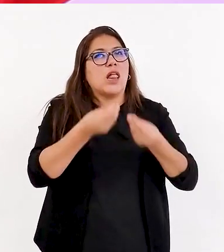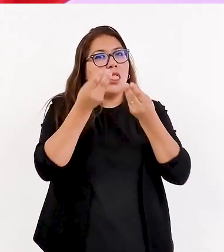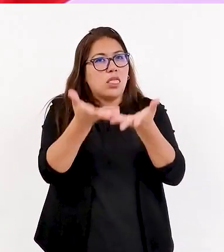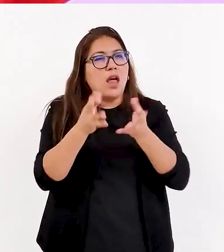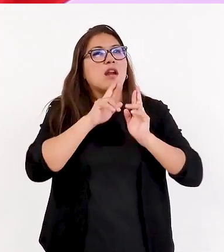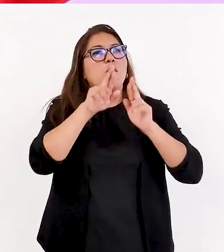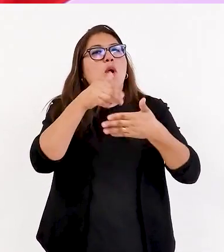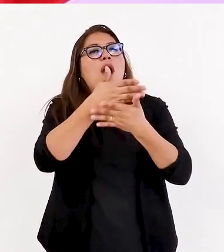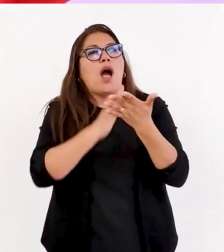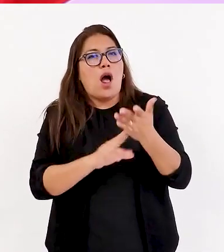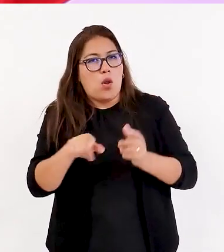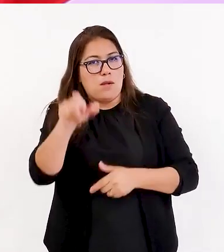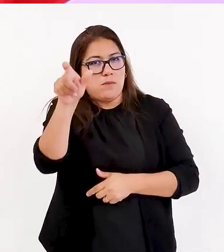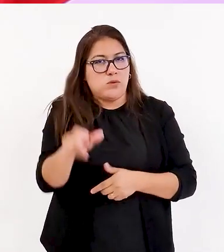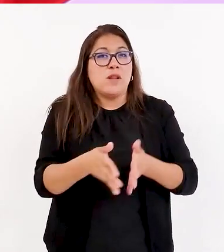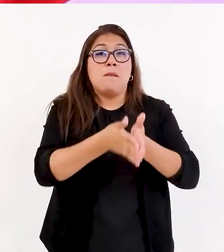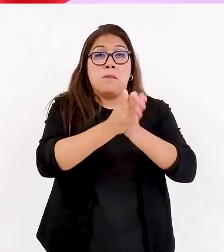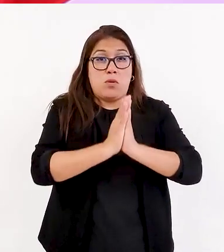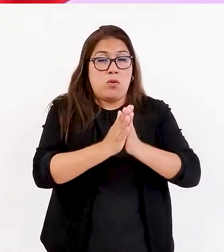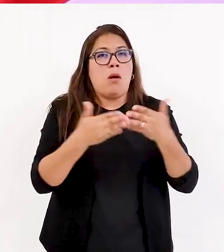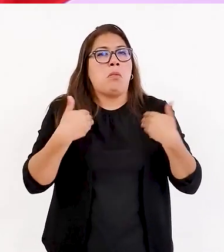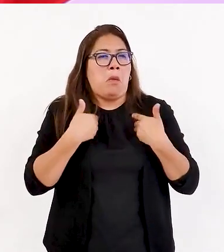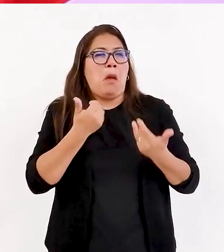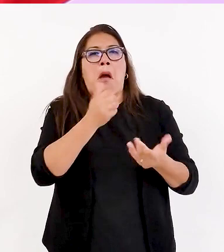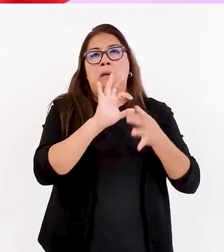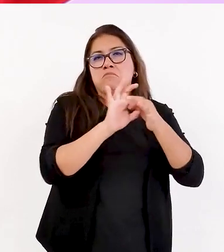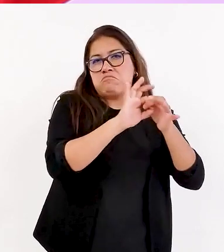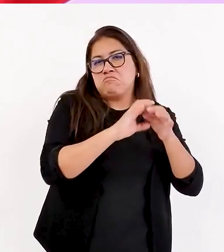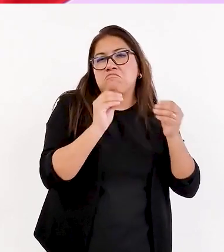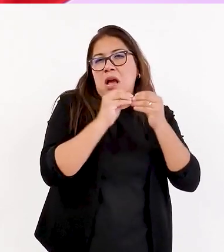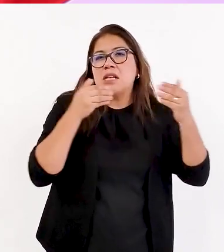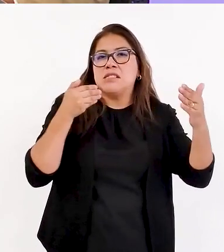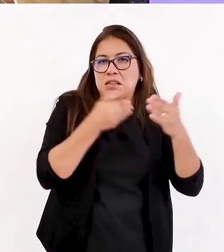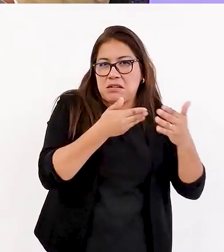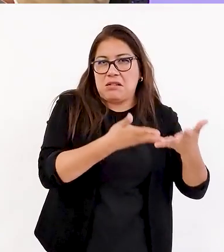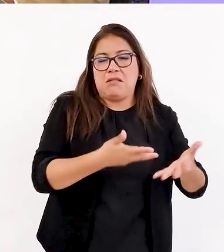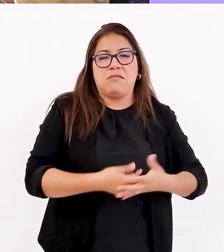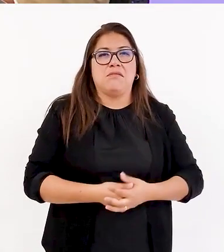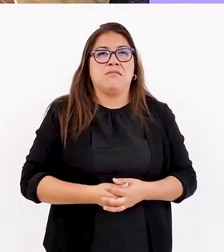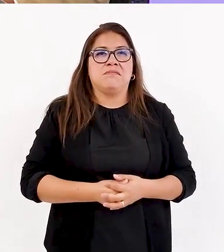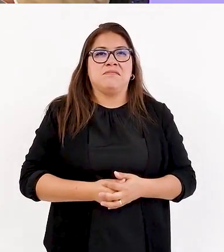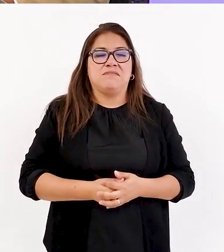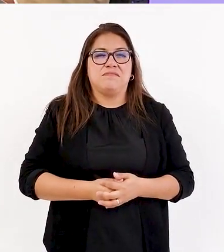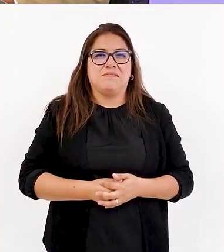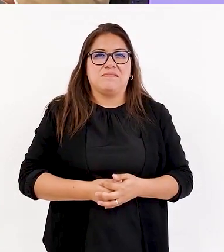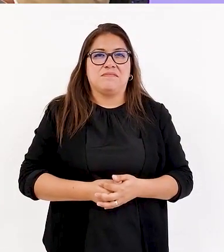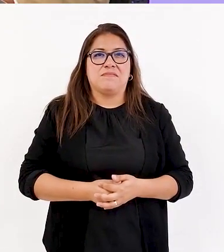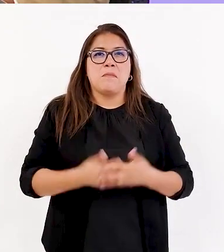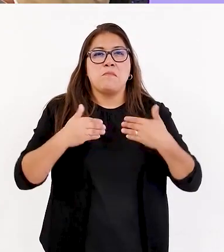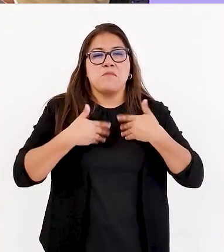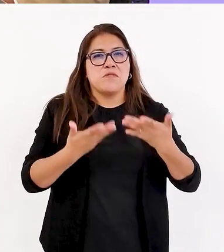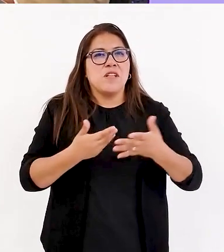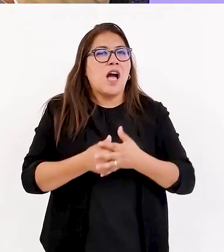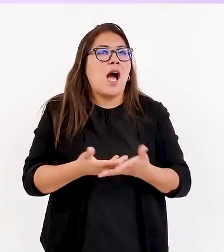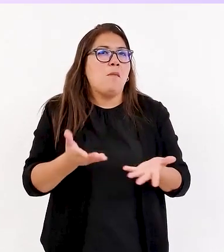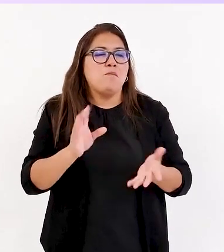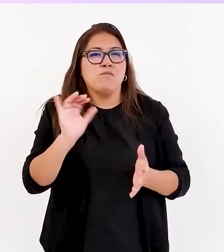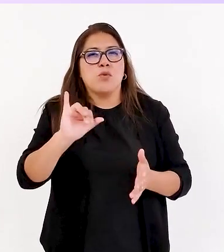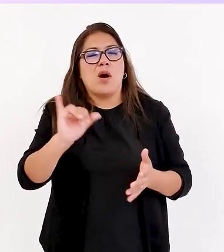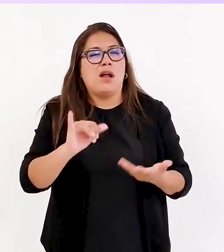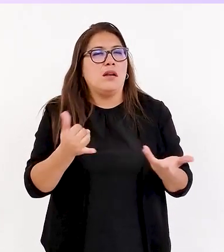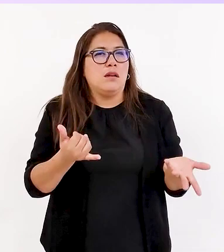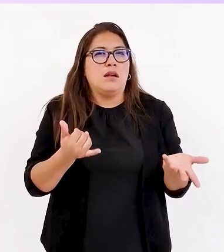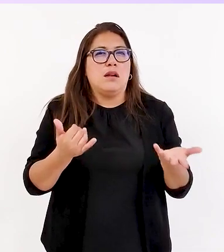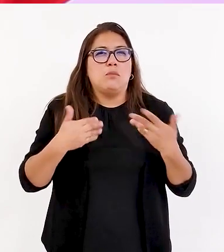podemos entonces tener una vinculación mucho más cercana, ¿no? Para que se pueda, digamos,